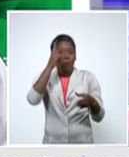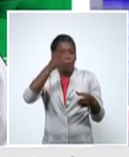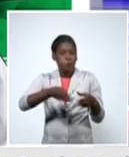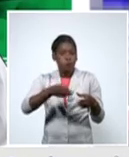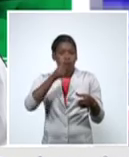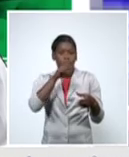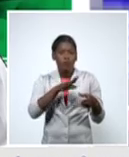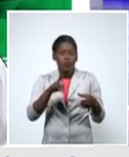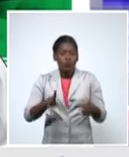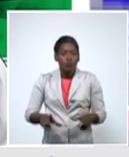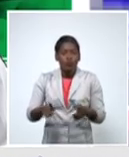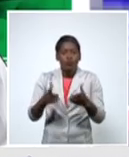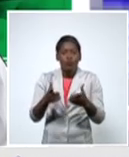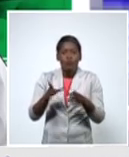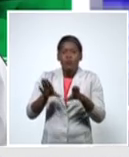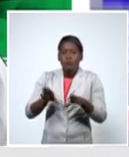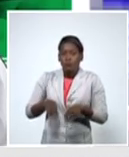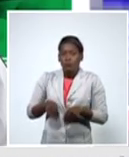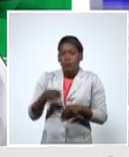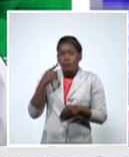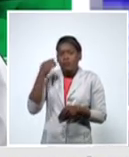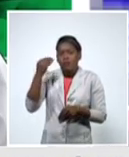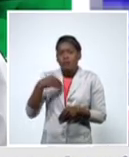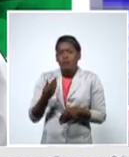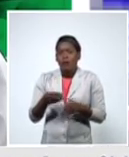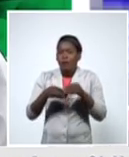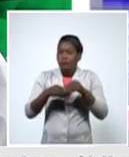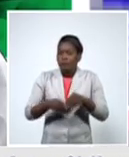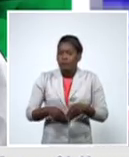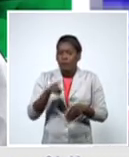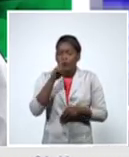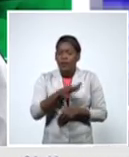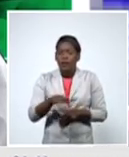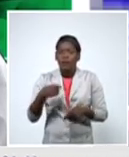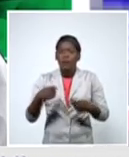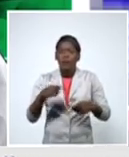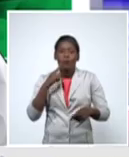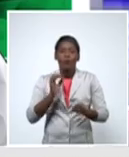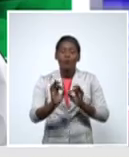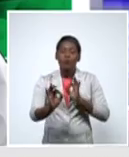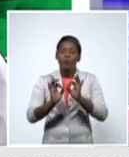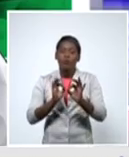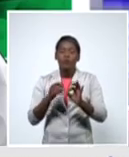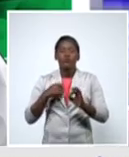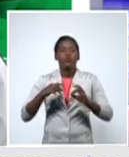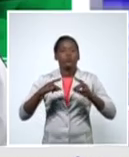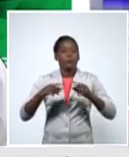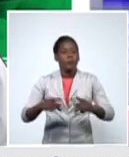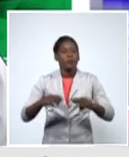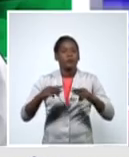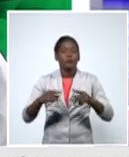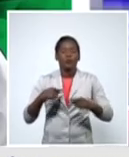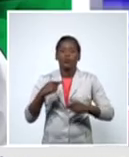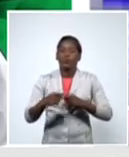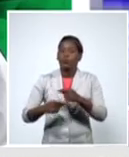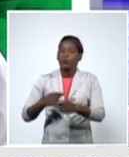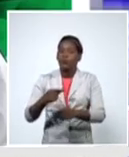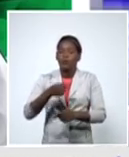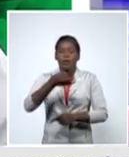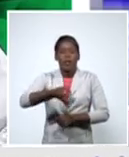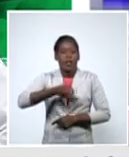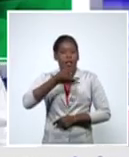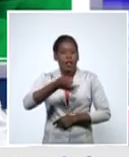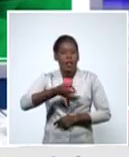y que de toda forma vemos que día tras día a pesar de que lo venimos reiterando diariamente informando el número